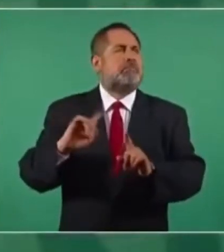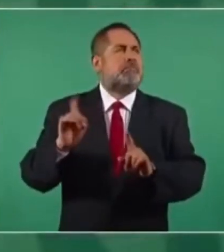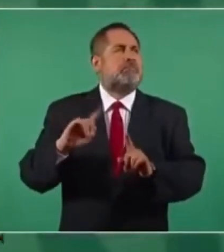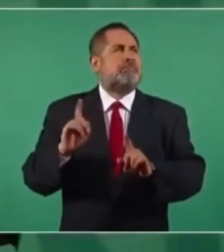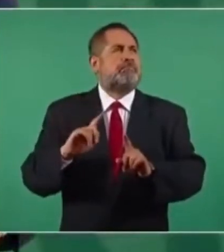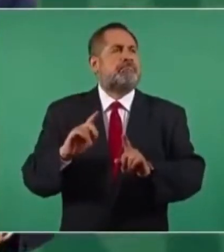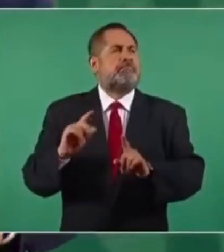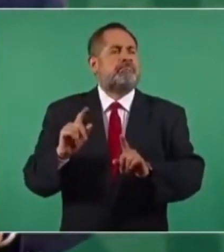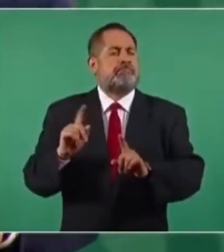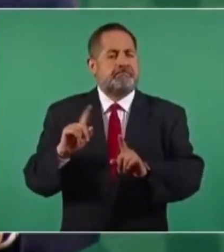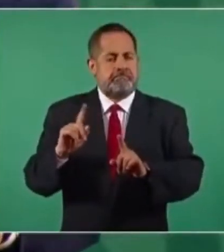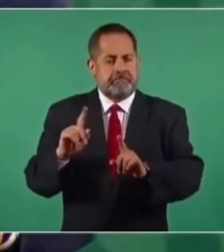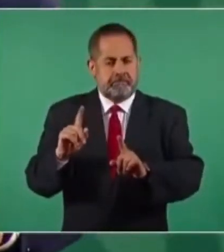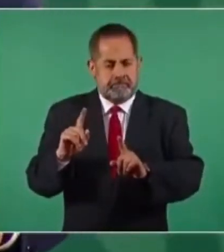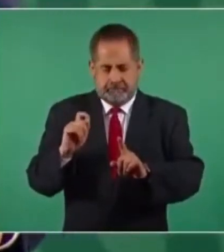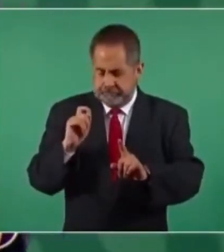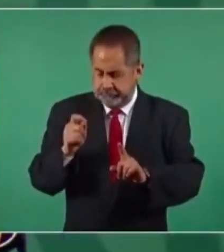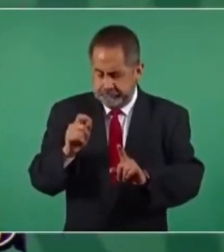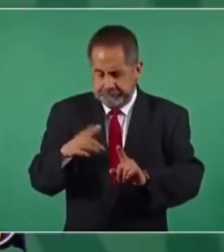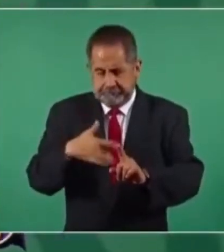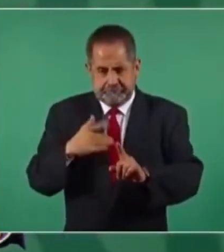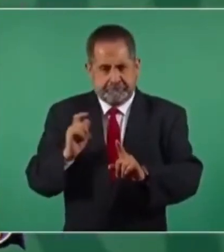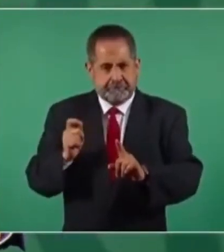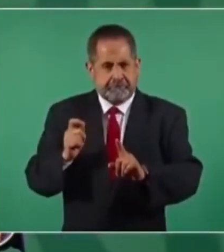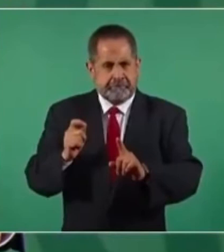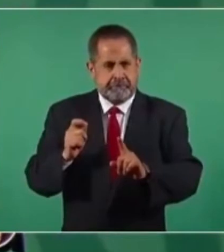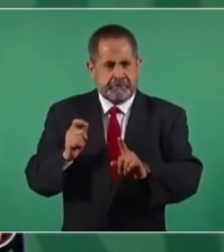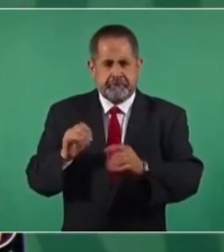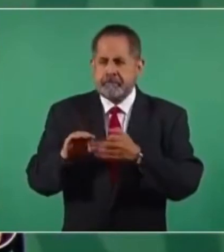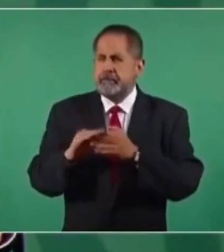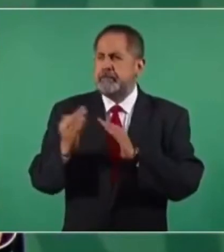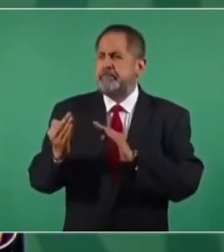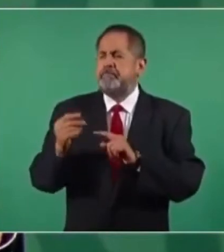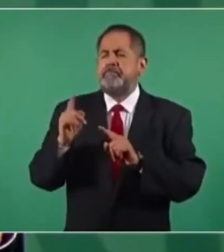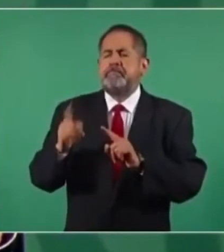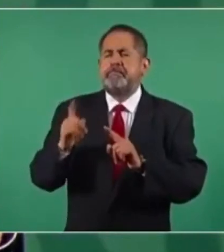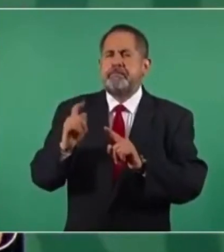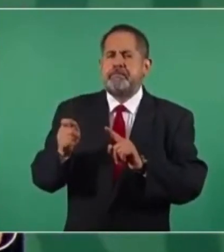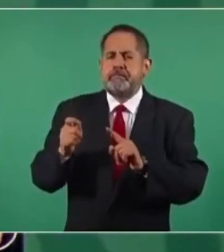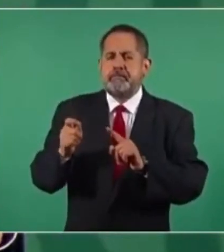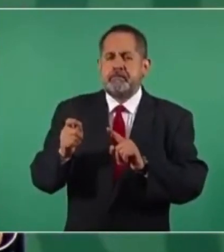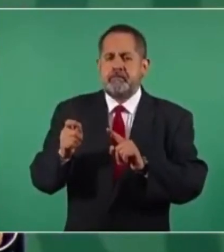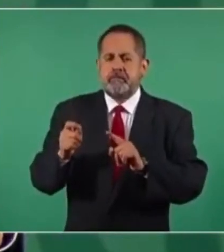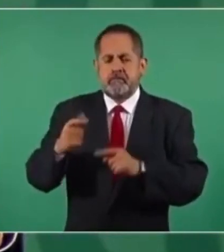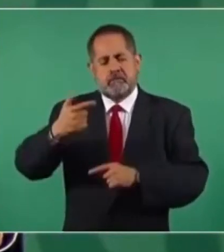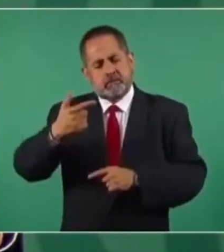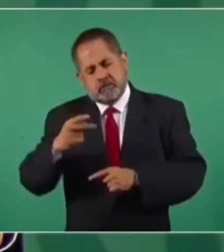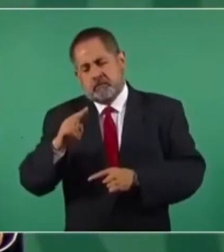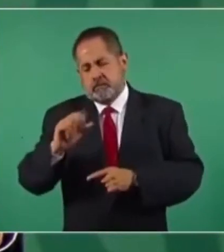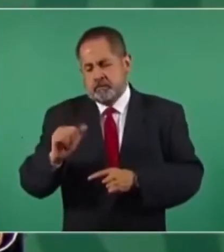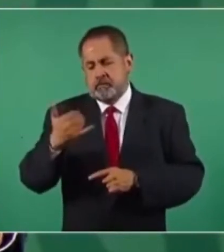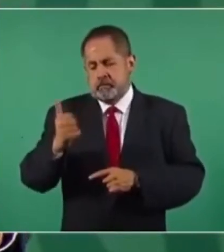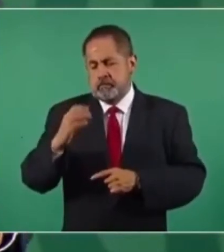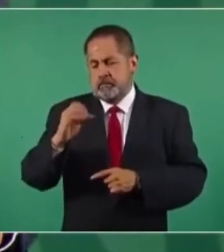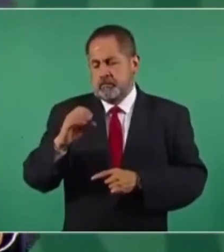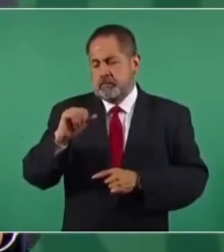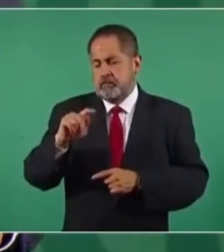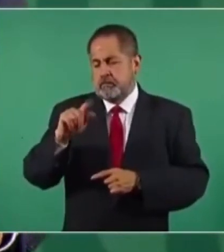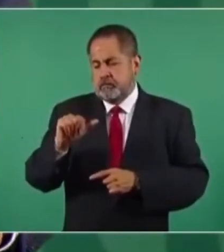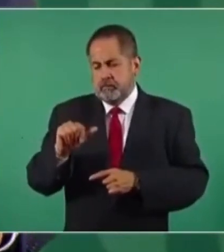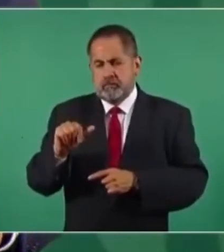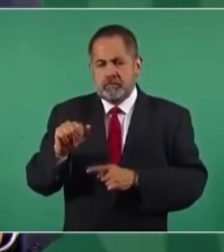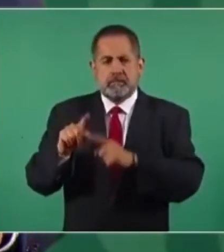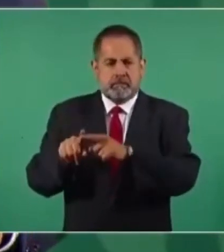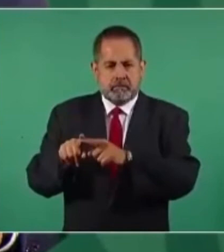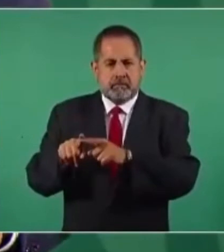cerca de Guaya, Cocotla y otras comunidades,